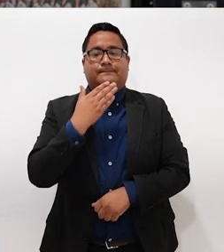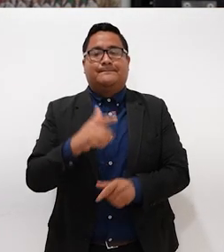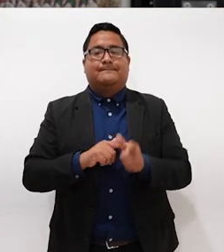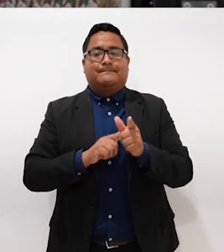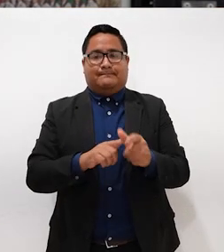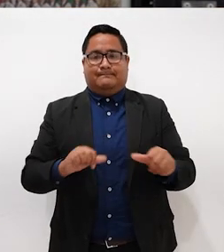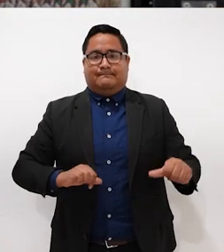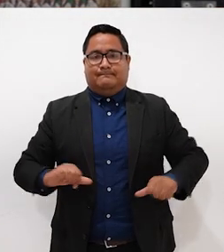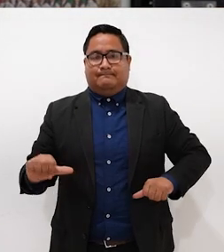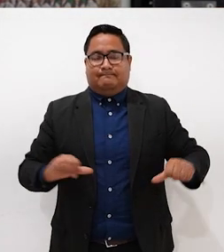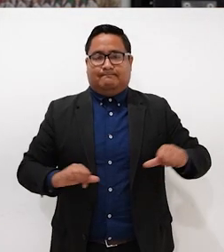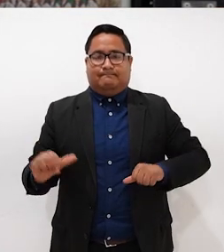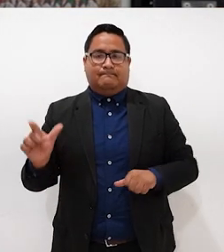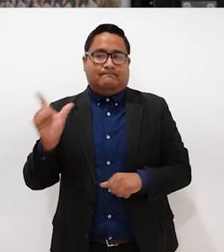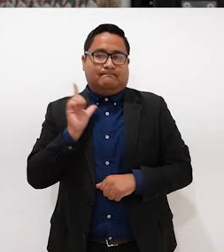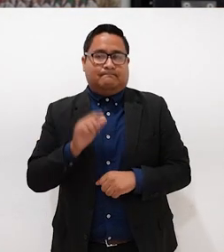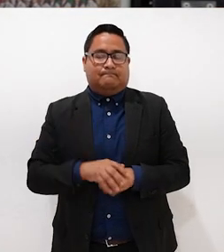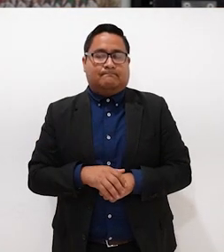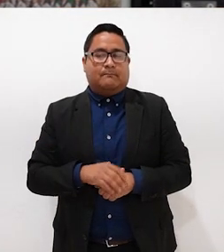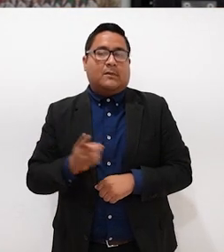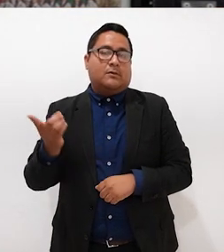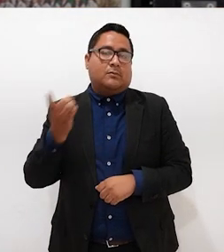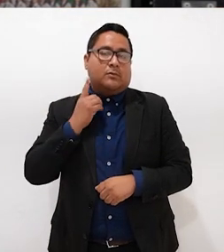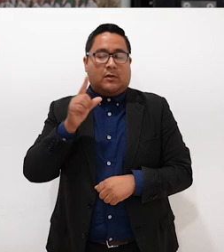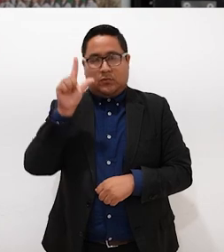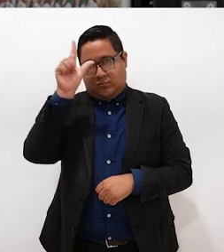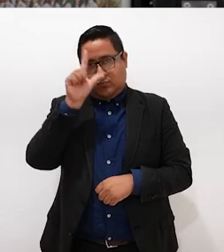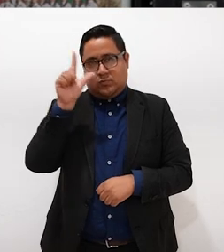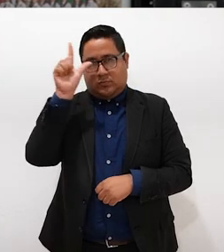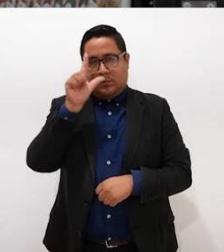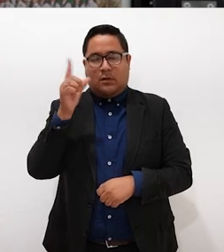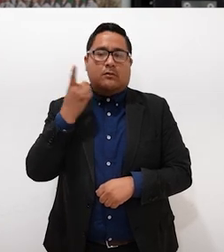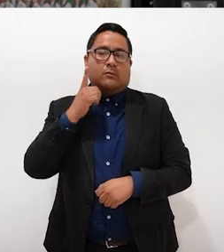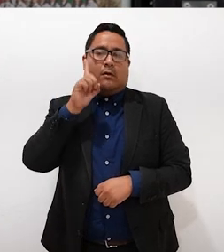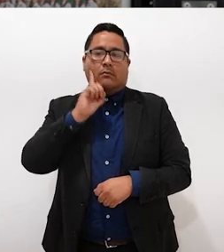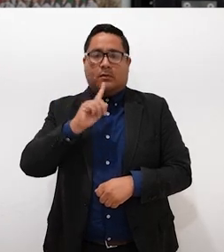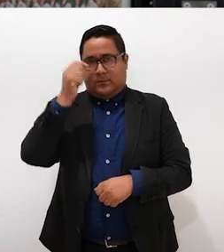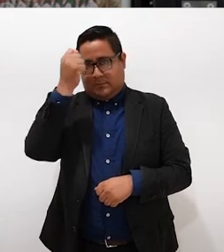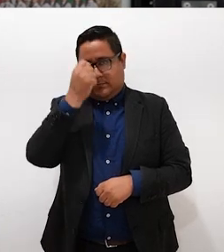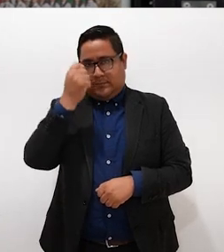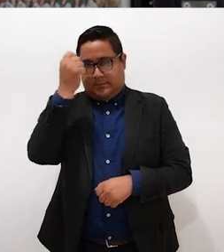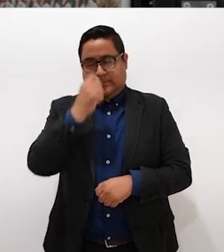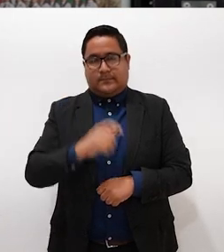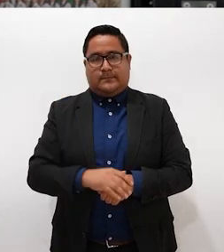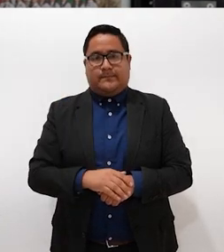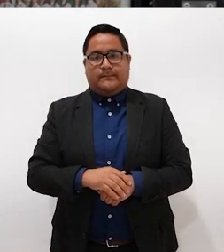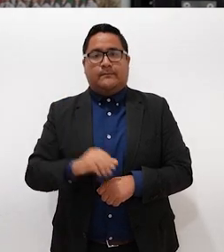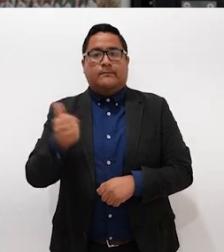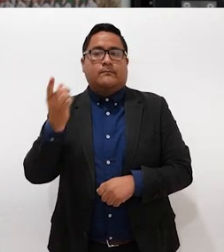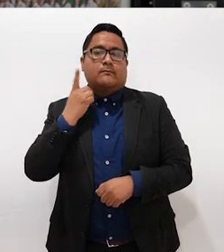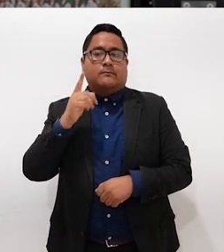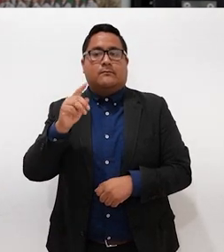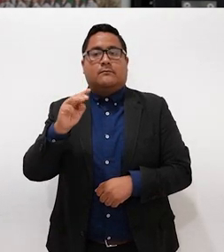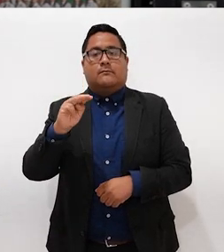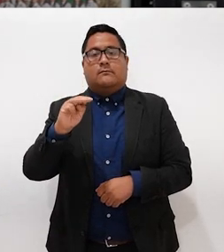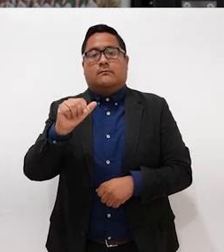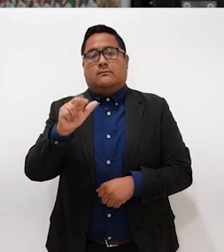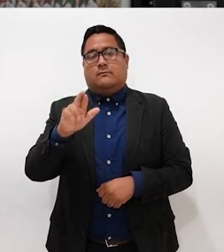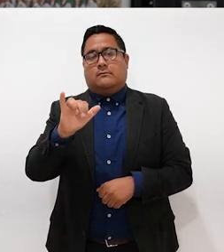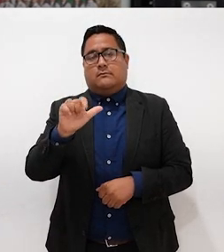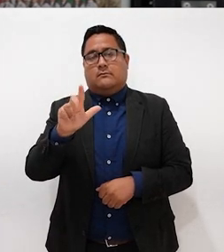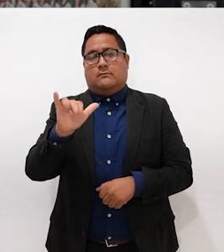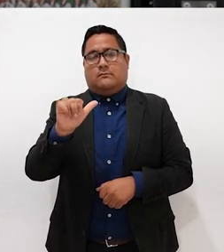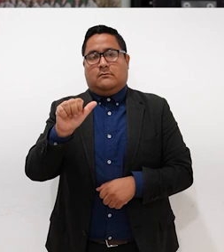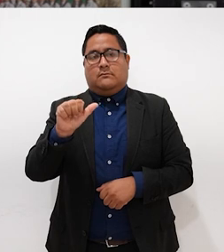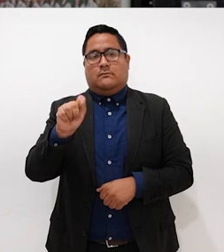Continuamos en agenda legislativa y el diputado Luis Armando Díaz, la diputada Teresita de Jesús Valentín, la diputada